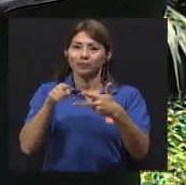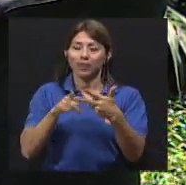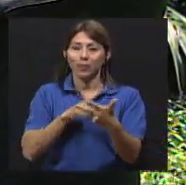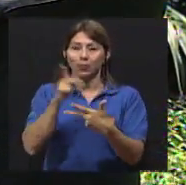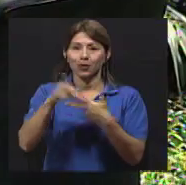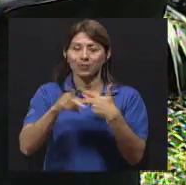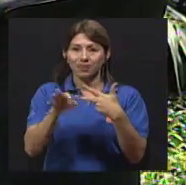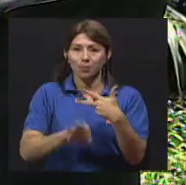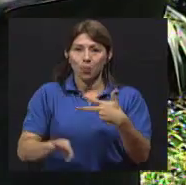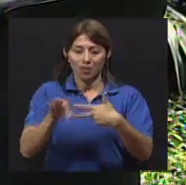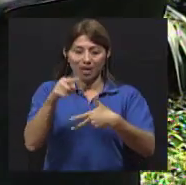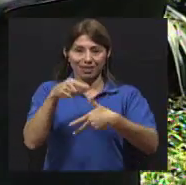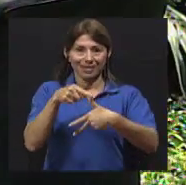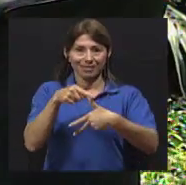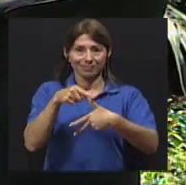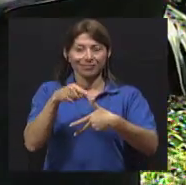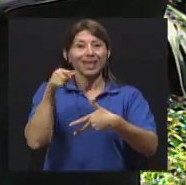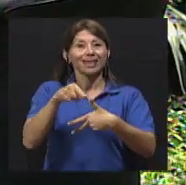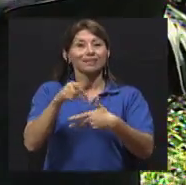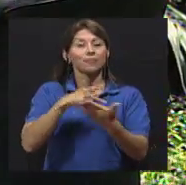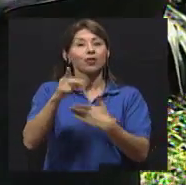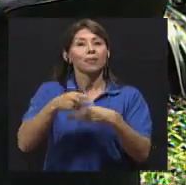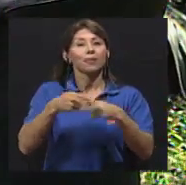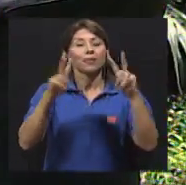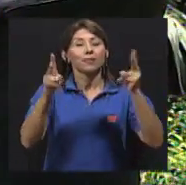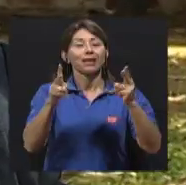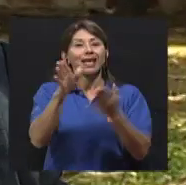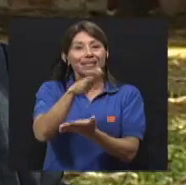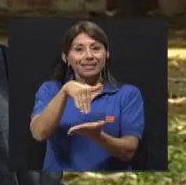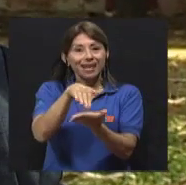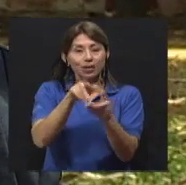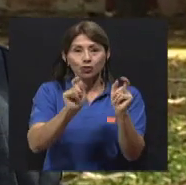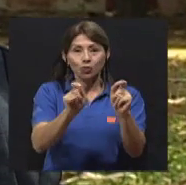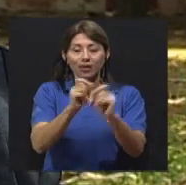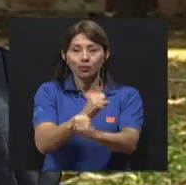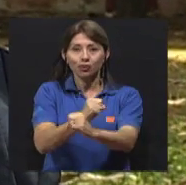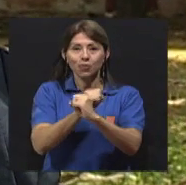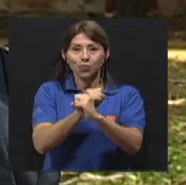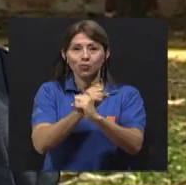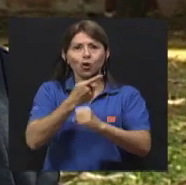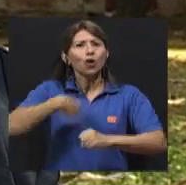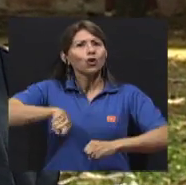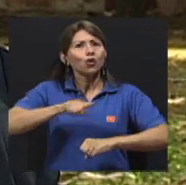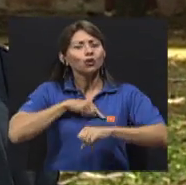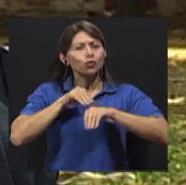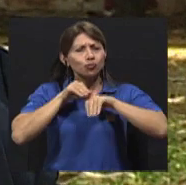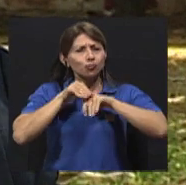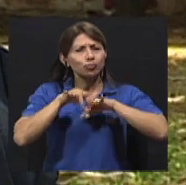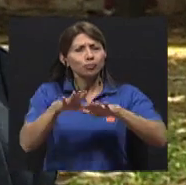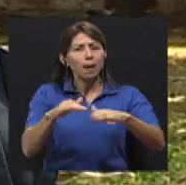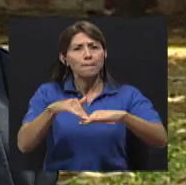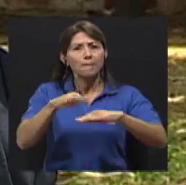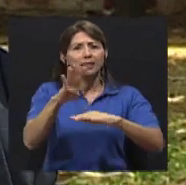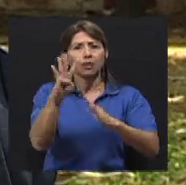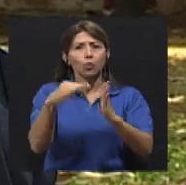importantes. Está el programa Centros Educativos Seguros. Mediante ese programa le hemos llegado a más de 4.000 escuelas con los